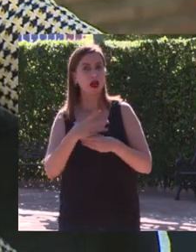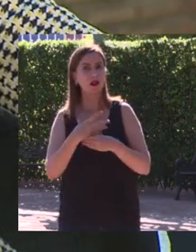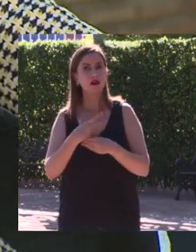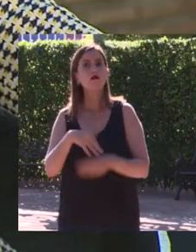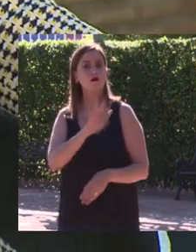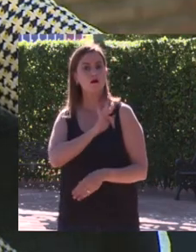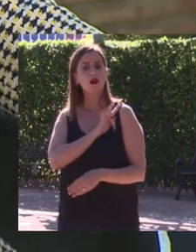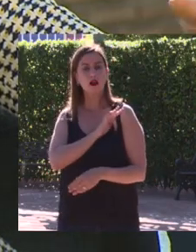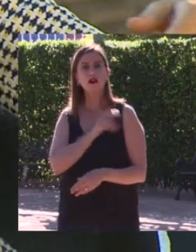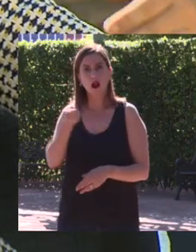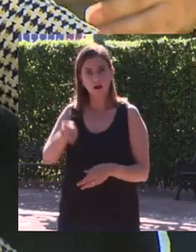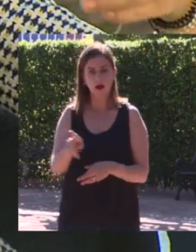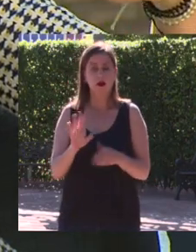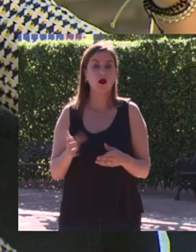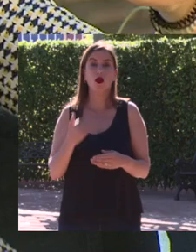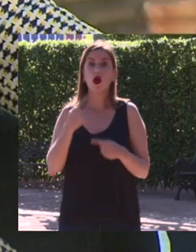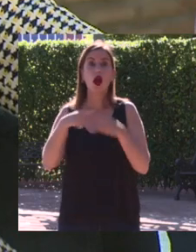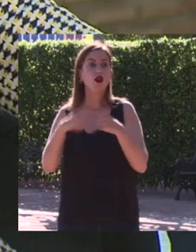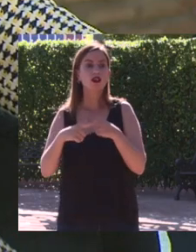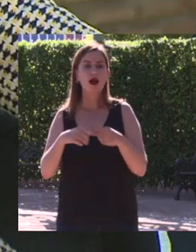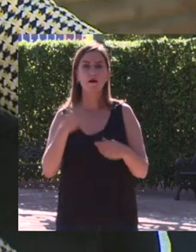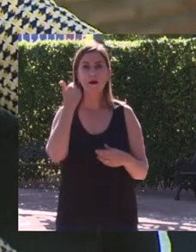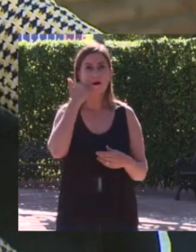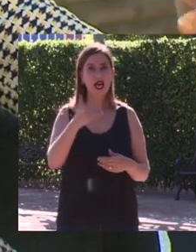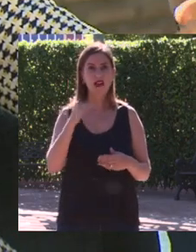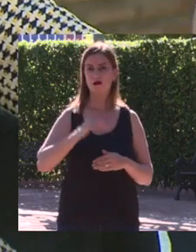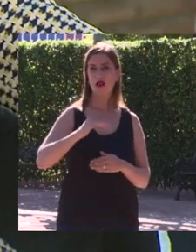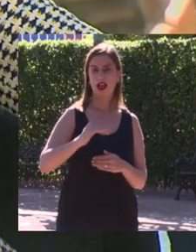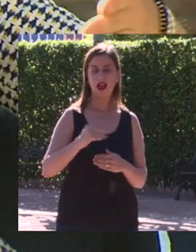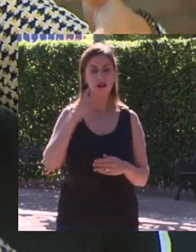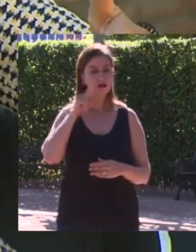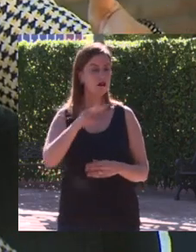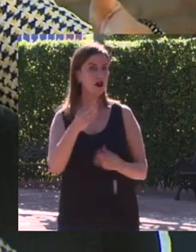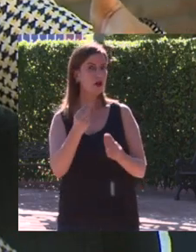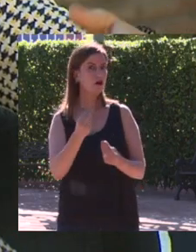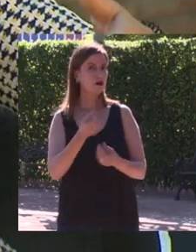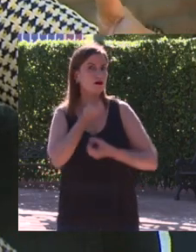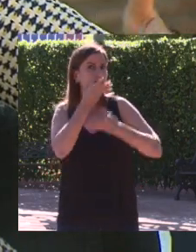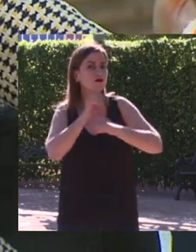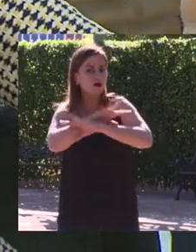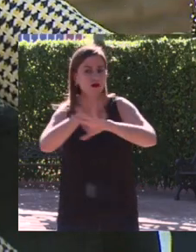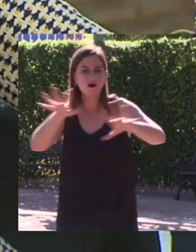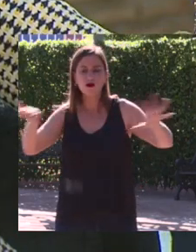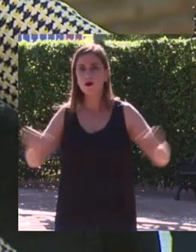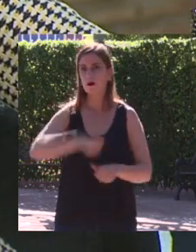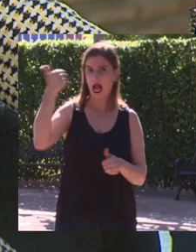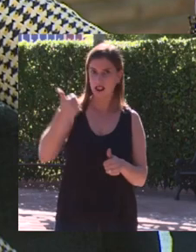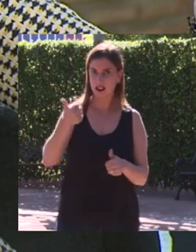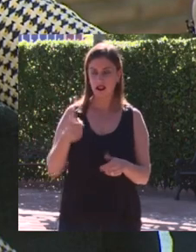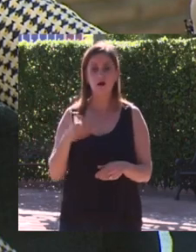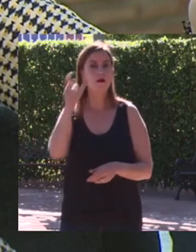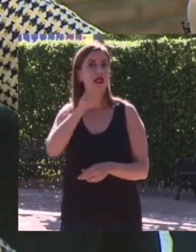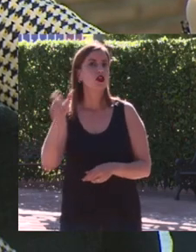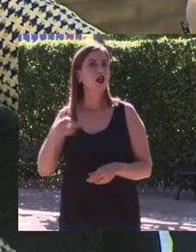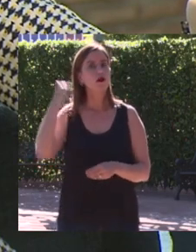no se hace correctamente le damos muchísima visibilidad y esa visibilidad llega a mucha gente y hay mucha gente que puede llegar a